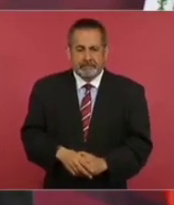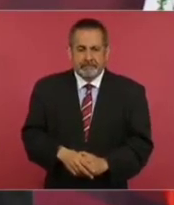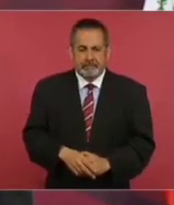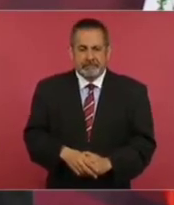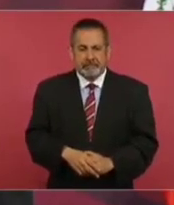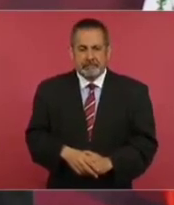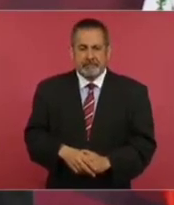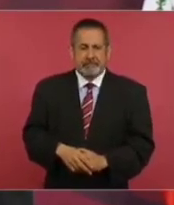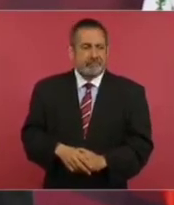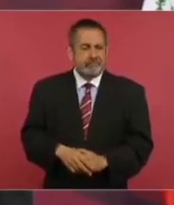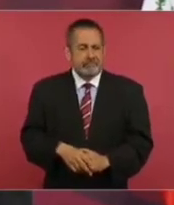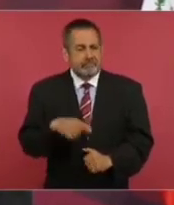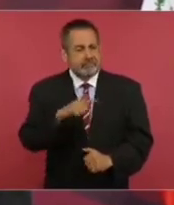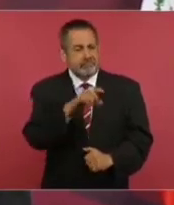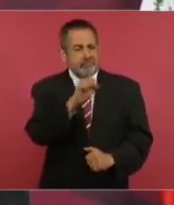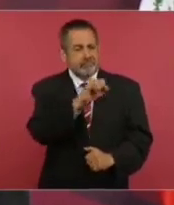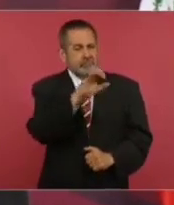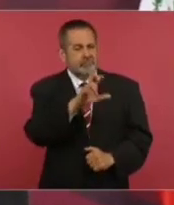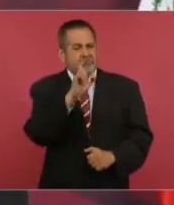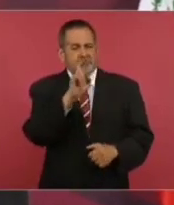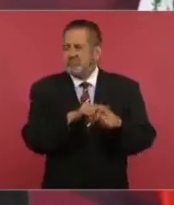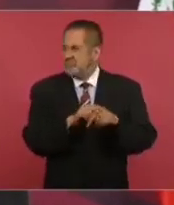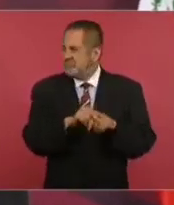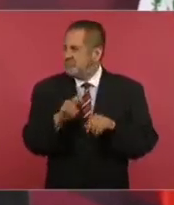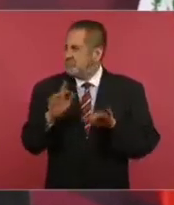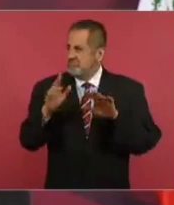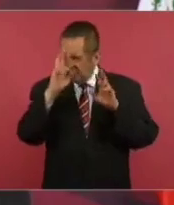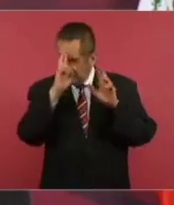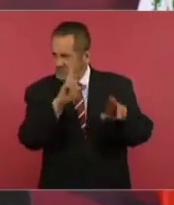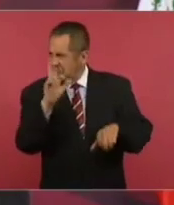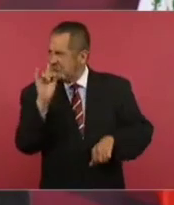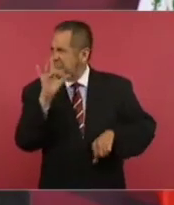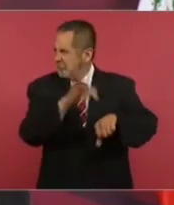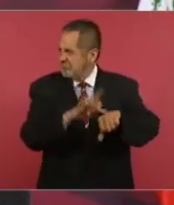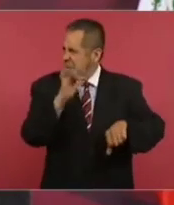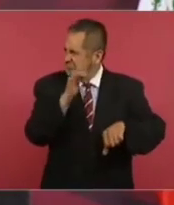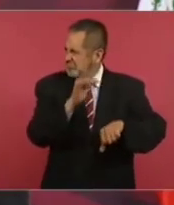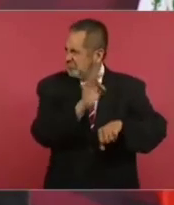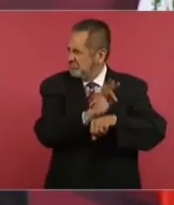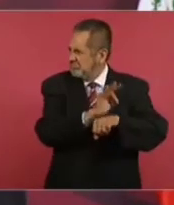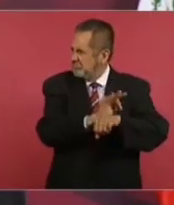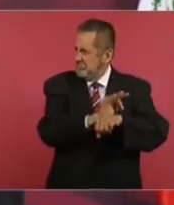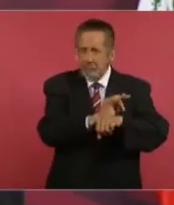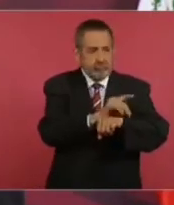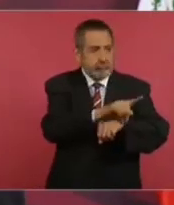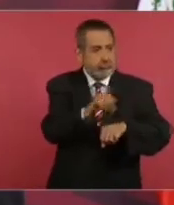A la Suprema Corte, al Poder Judicial no se le toca, no se le toca, no se le toca. Y ahí están todos.